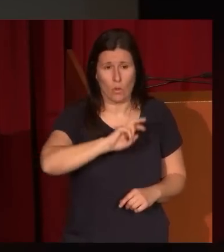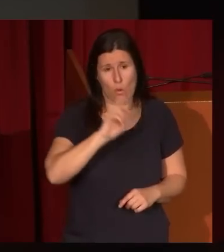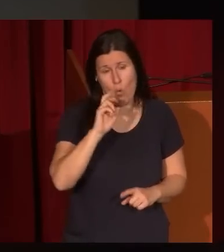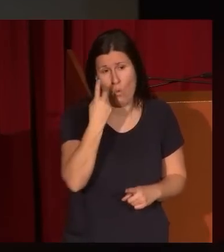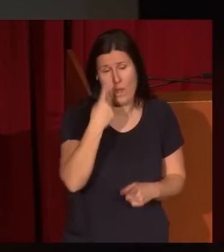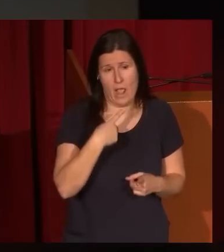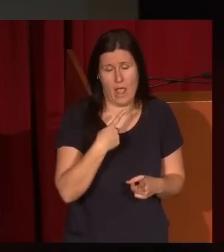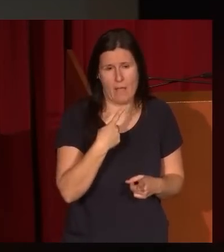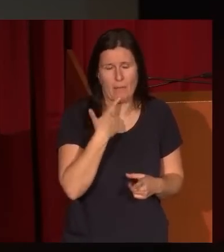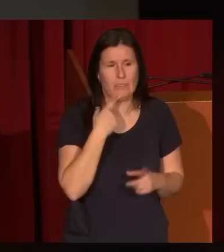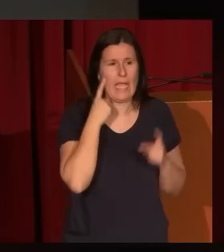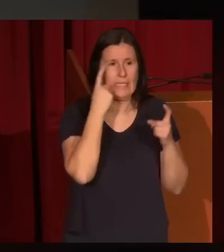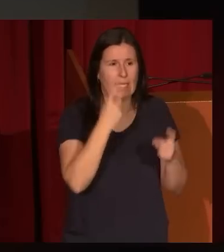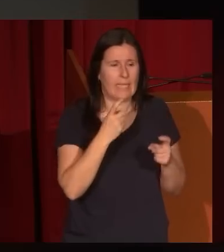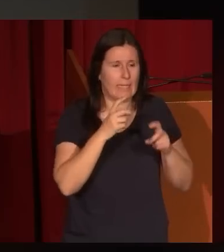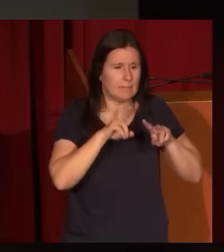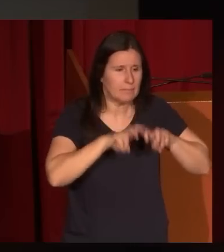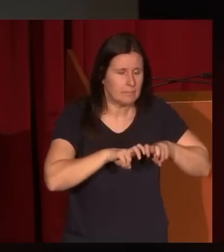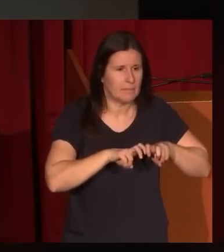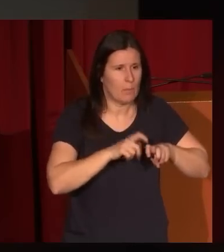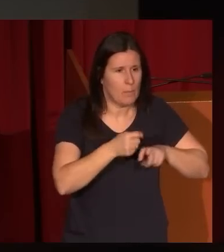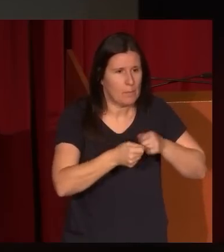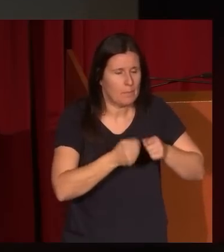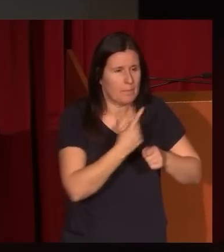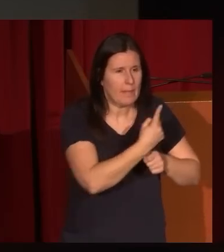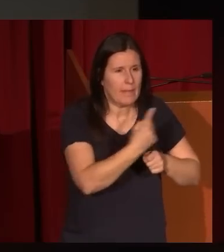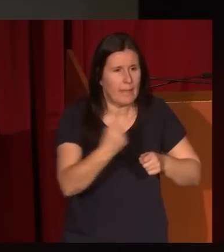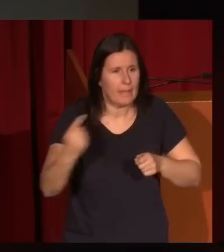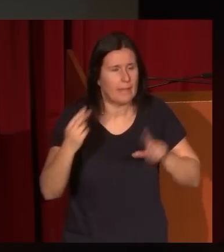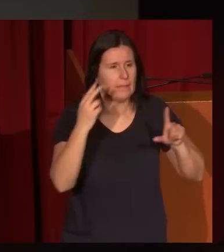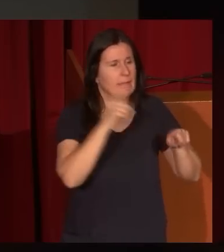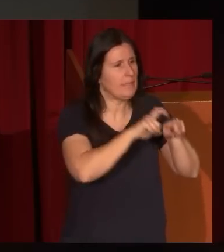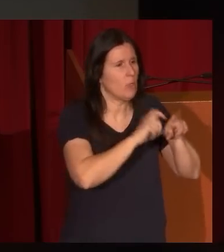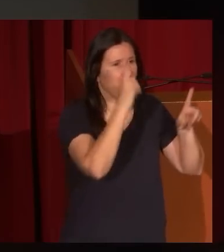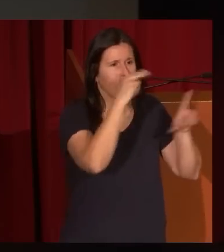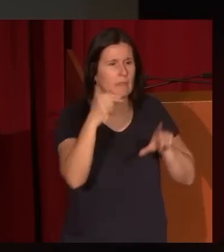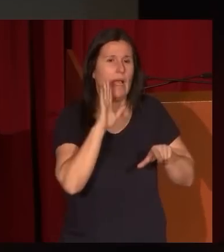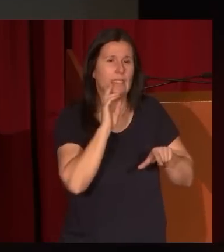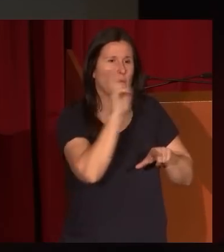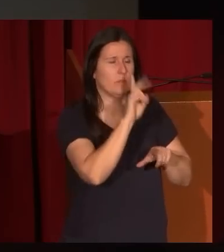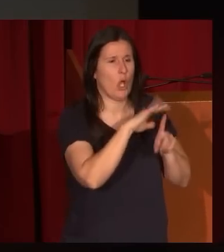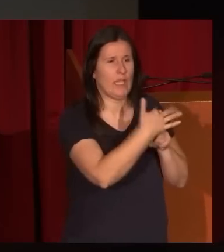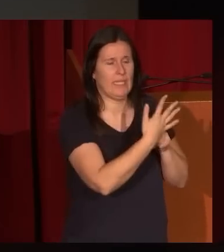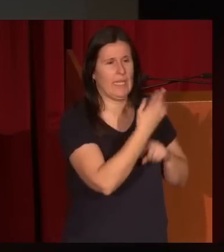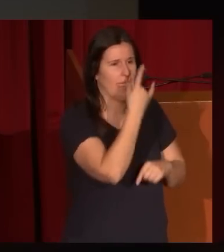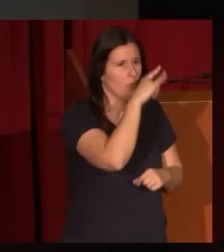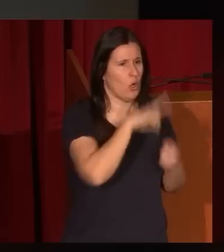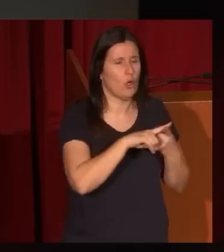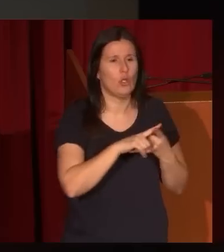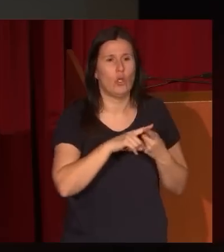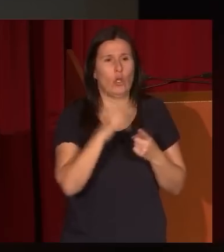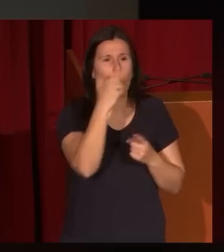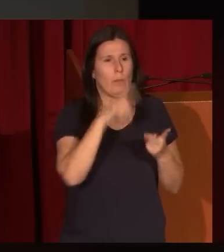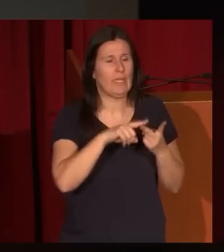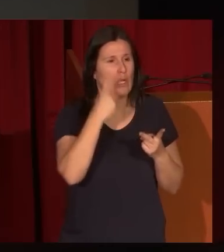Vamos a ir un poco desgranando las distintas tipologías de la obra de Lucas. Ya hemos visto las escenas de toros, hemos visto su mundo costumbrista. Hay